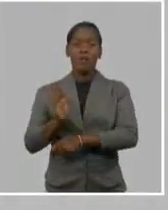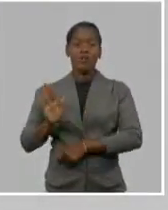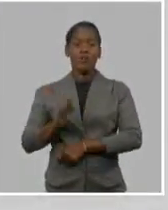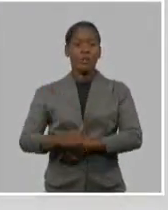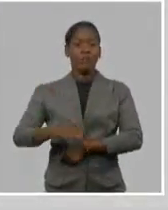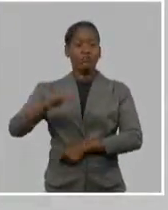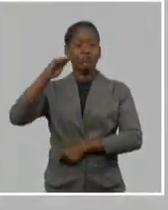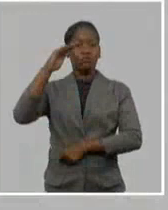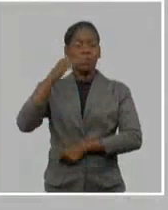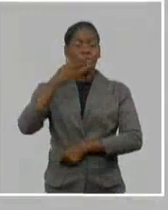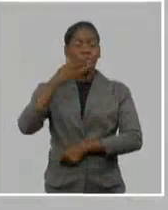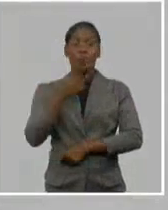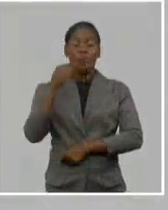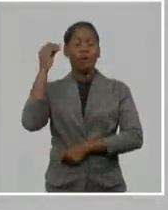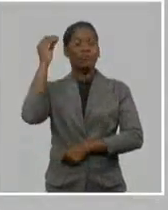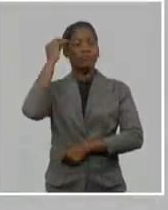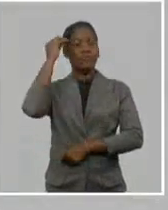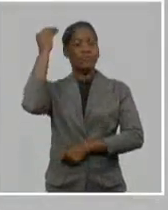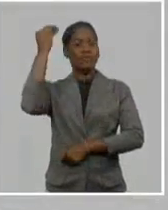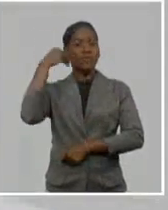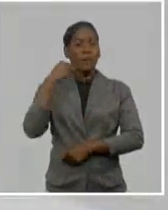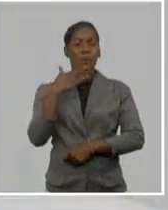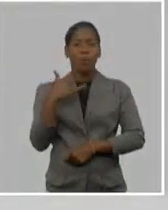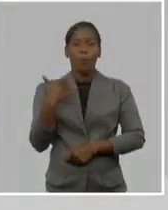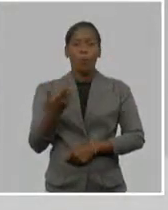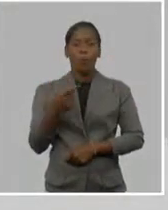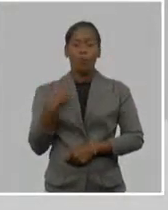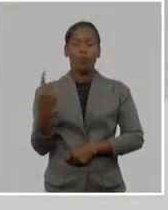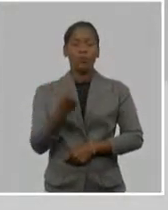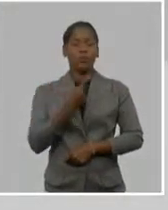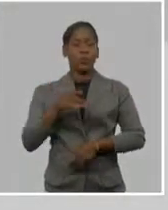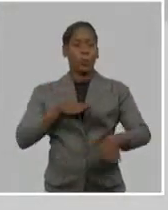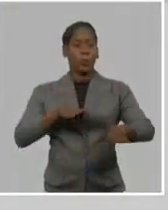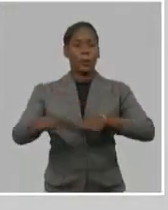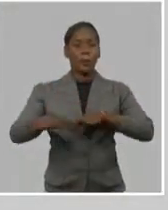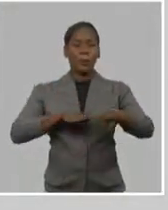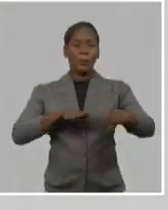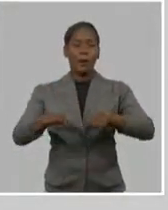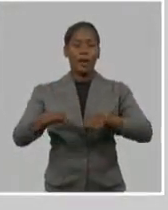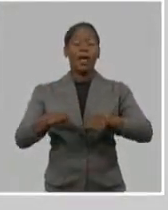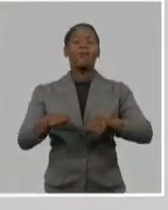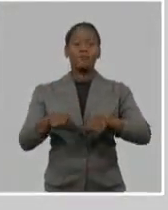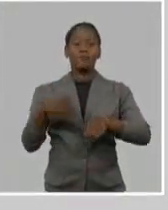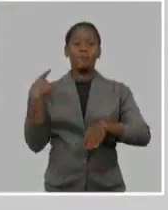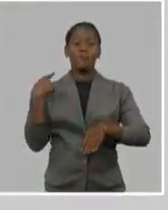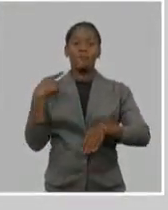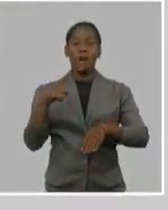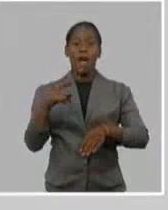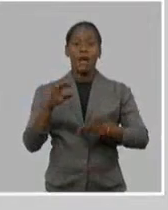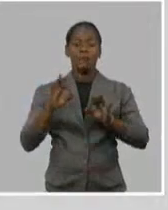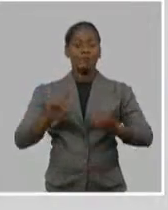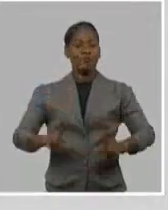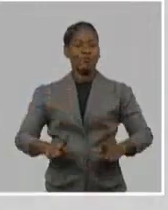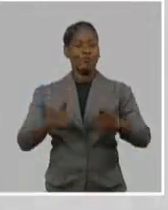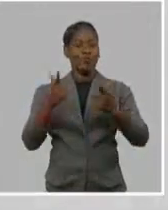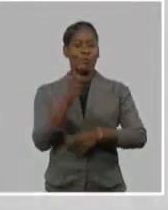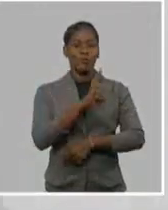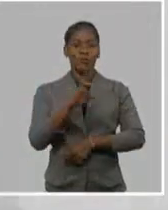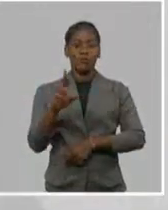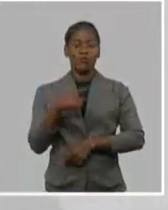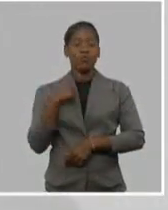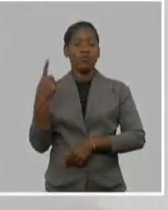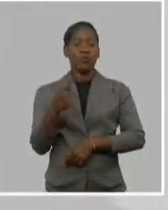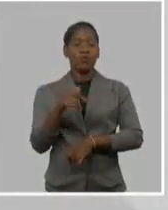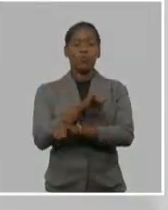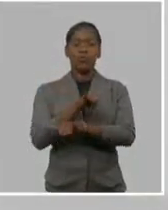pueblo. Pero tenemos que lograr enamorar, seducir, convencer de otra